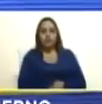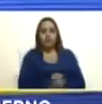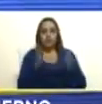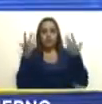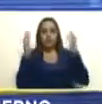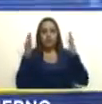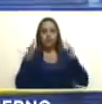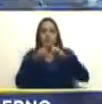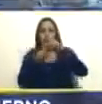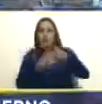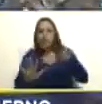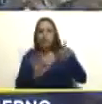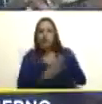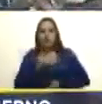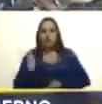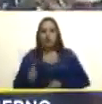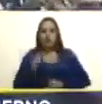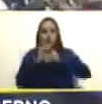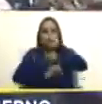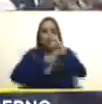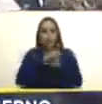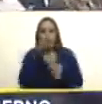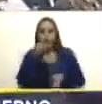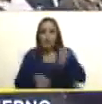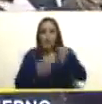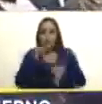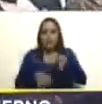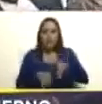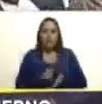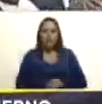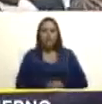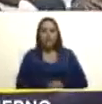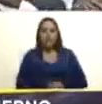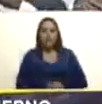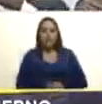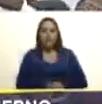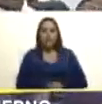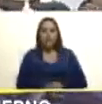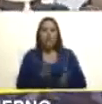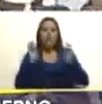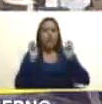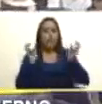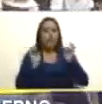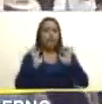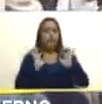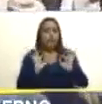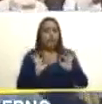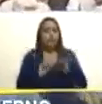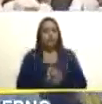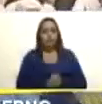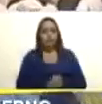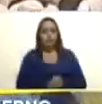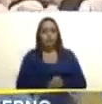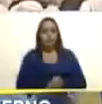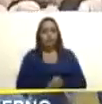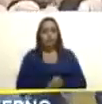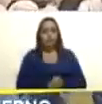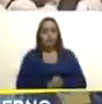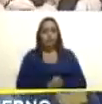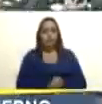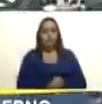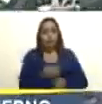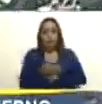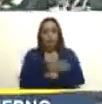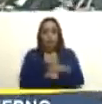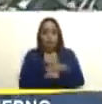sobre la corte internacional de justicia vaya tema lo hablaba hoy